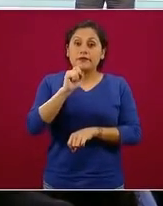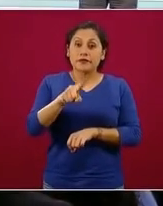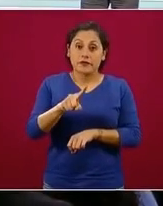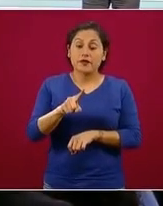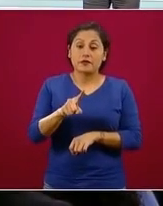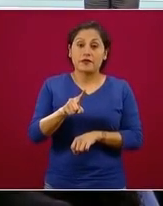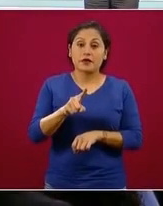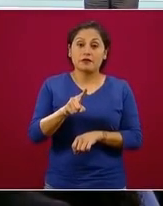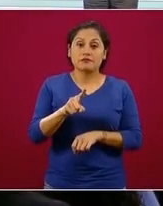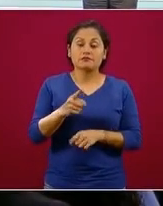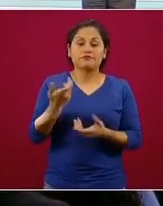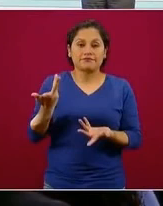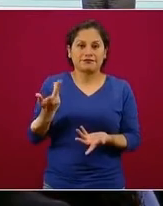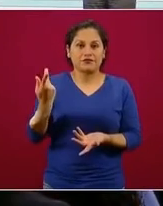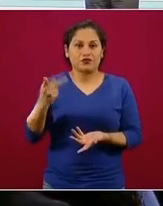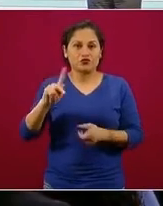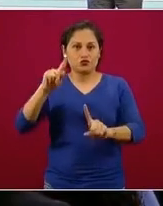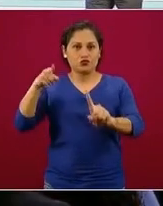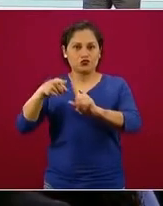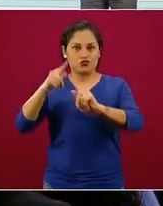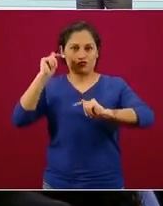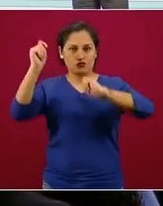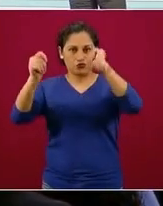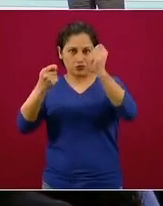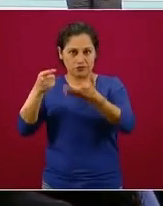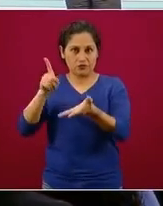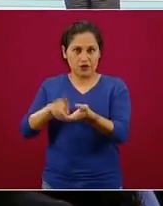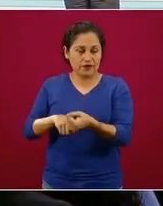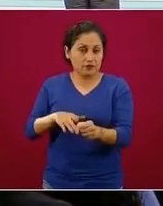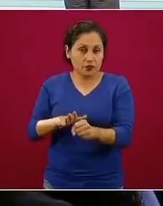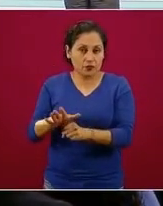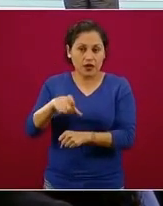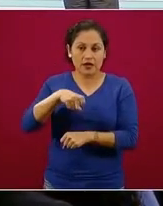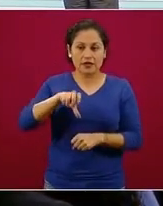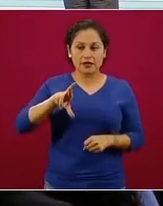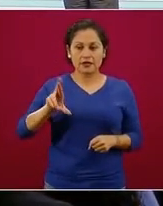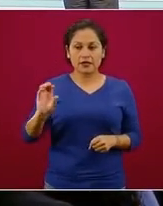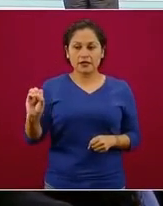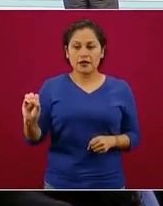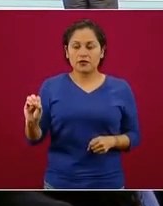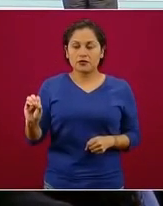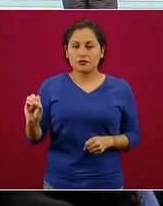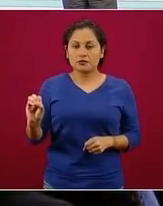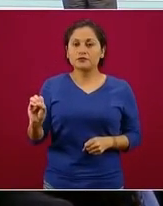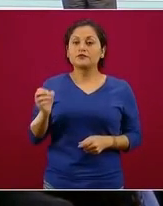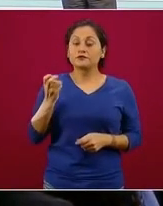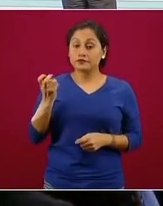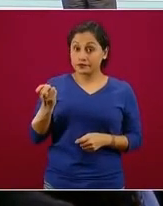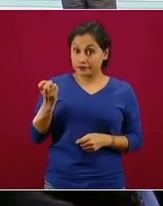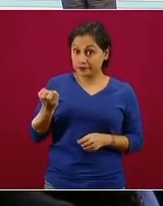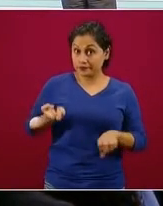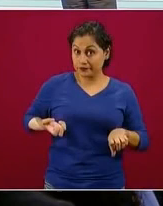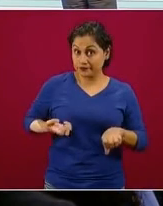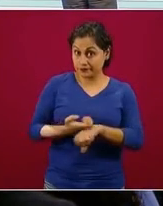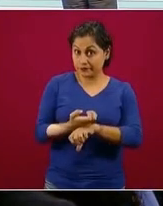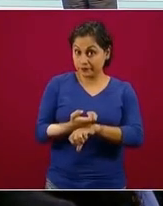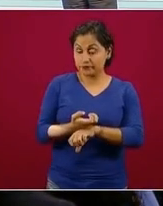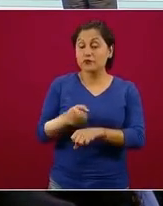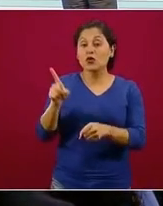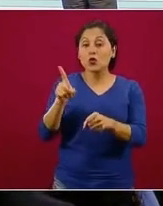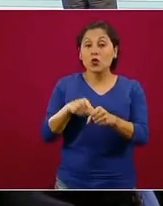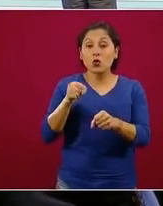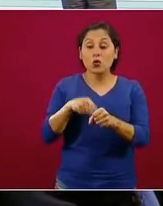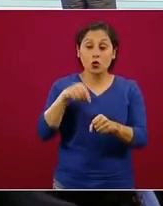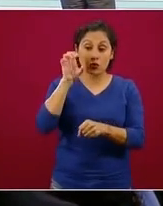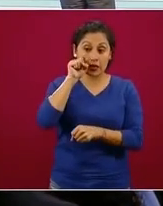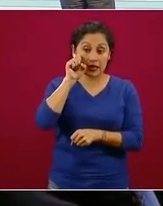como fuente principal de su economía, Quintana Roo. Quintana Roo también tiene color naranja,